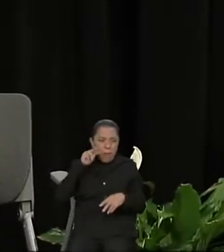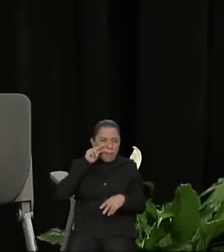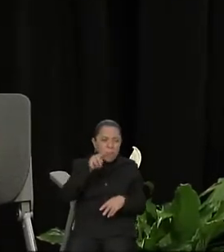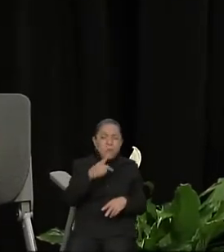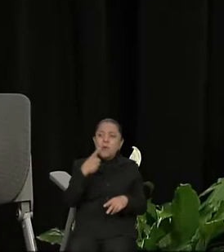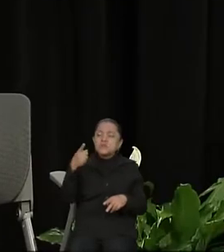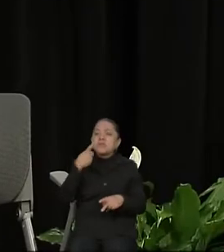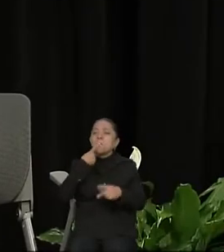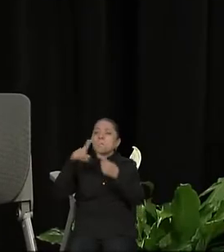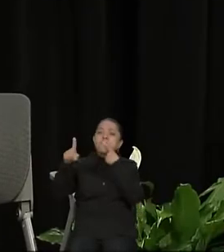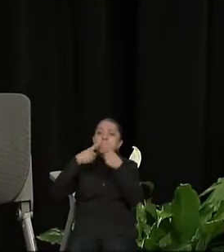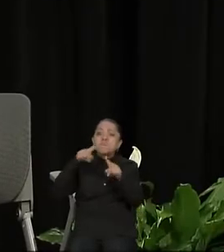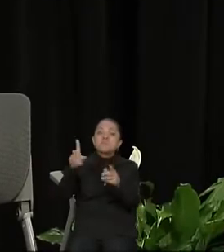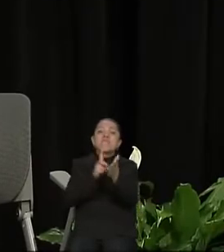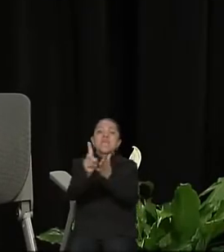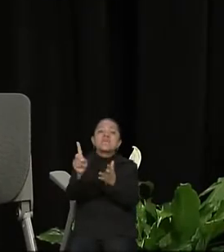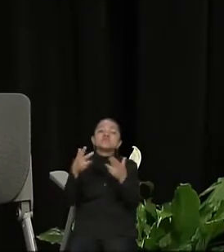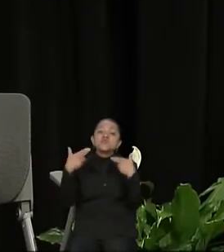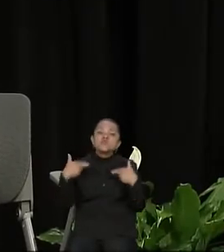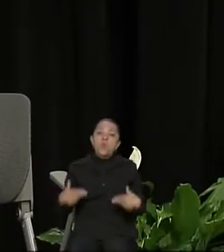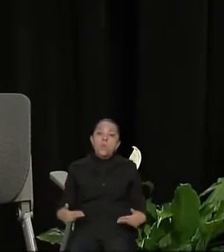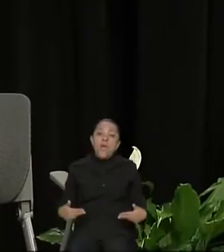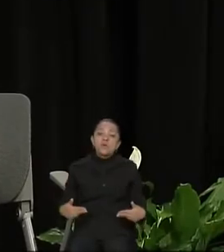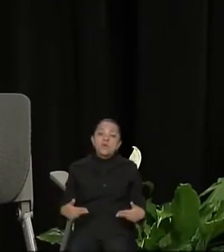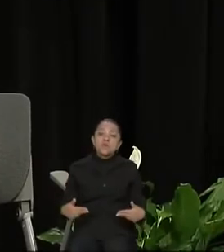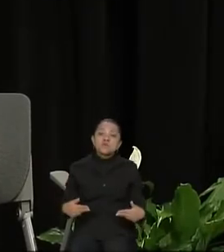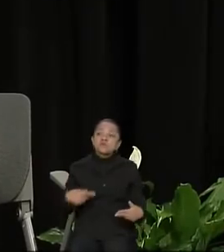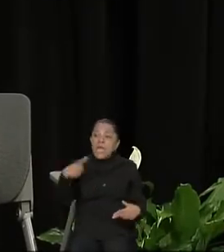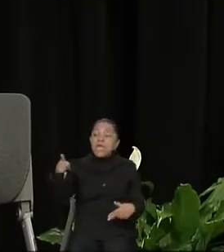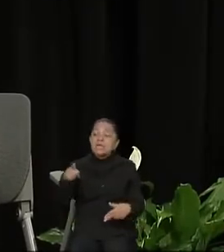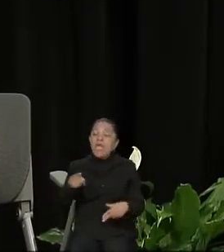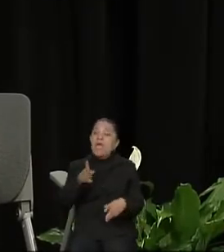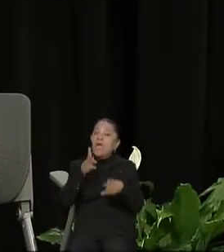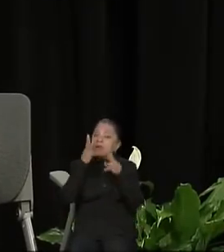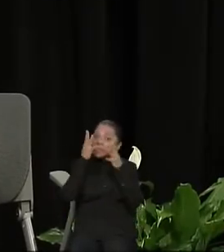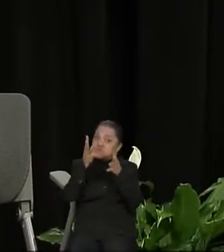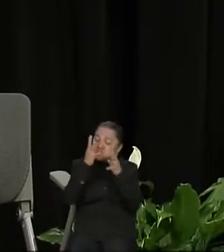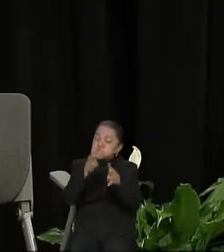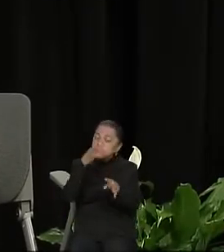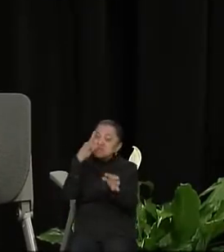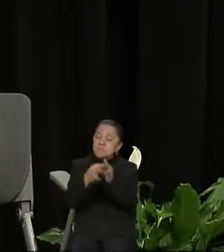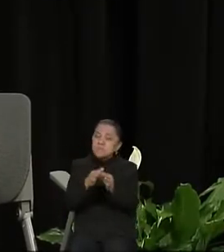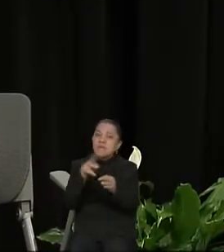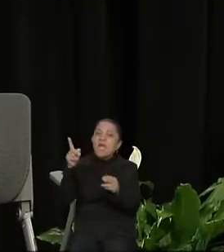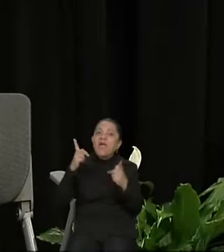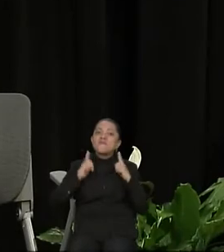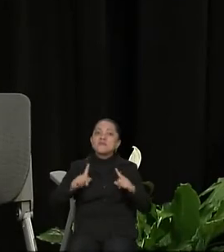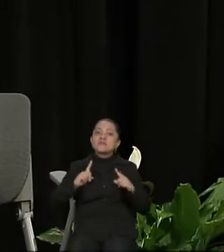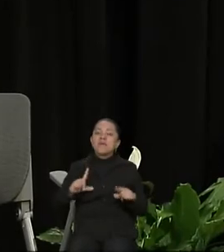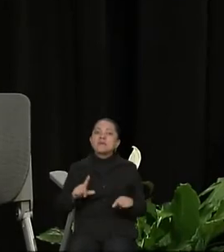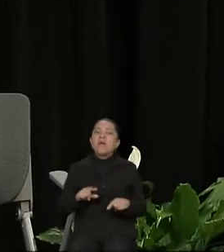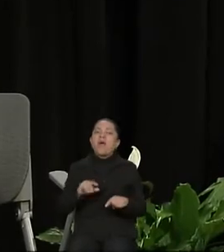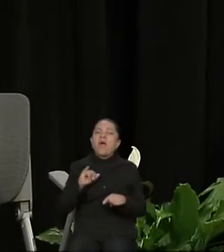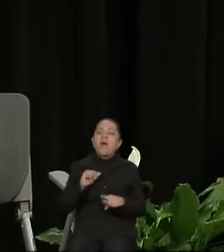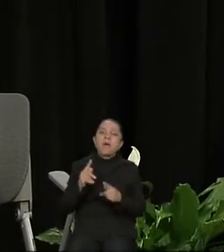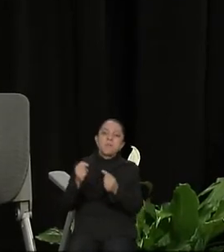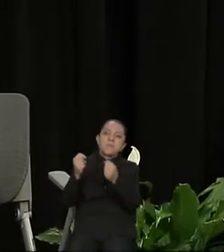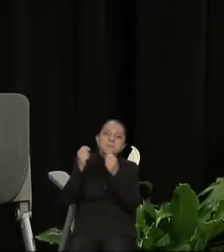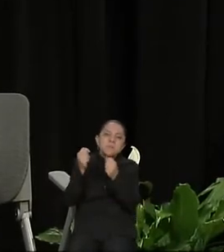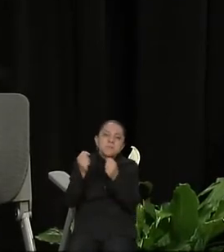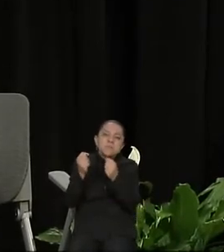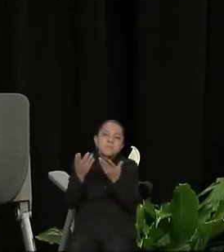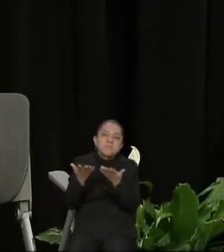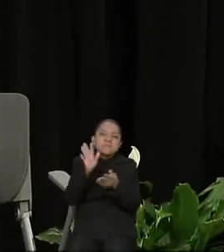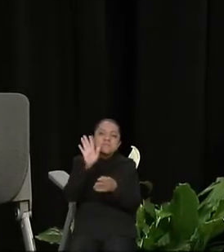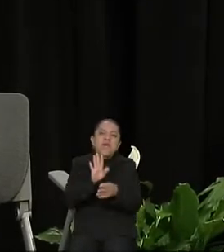ser seguidora que se cumplan. Bueno, la realidad es que vemos que están totalmente disasociadas y